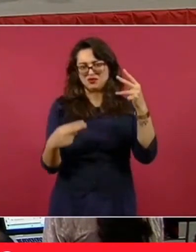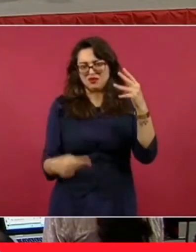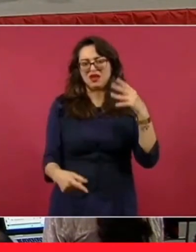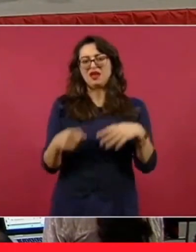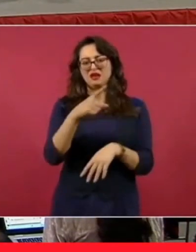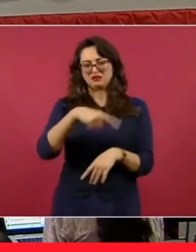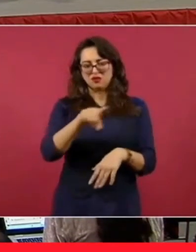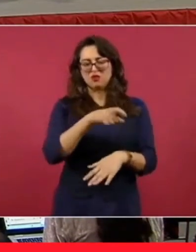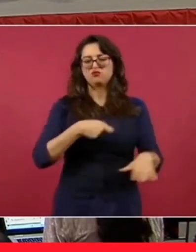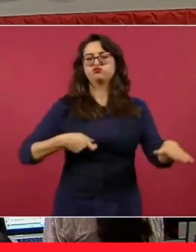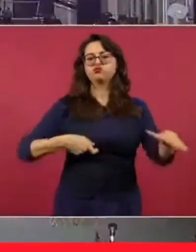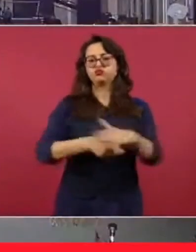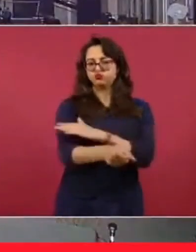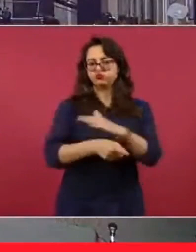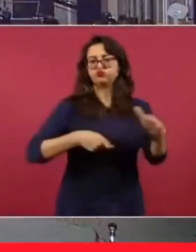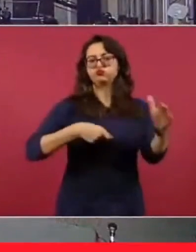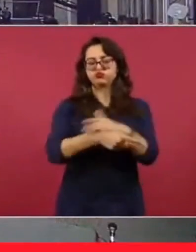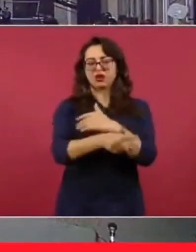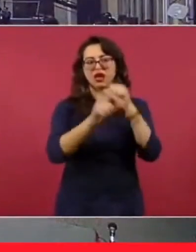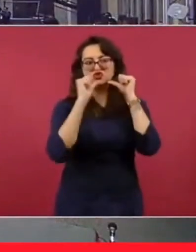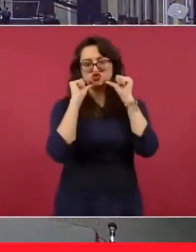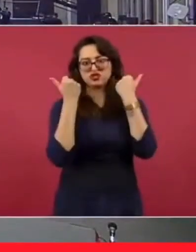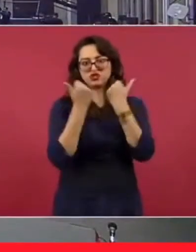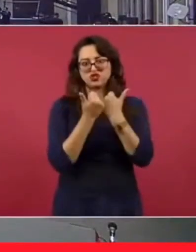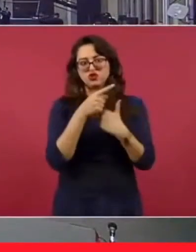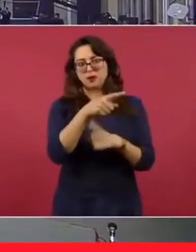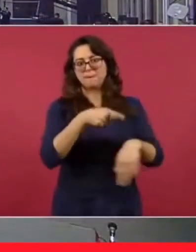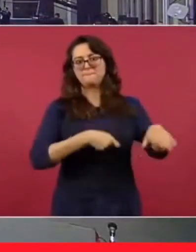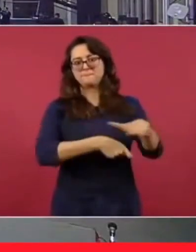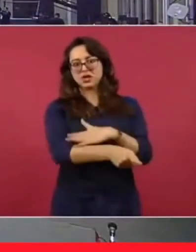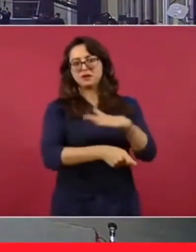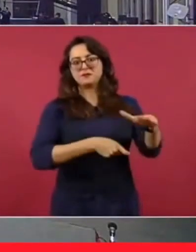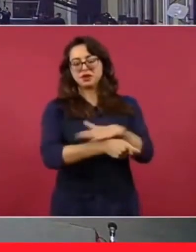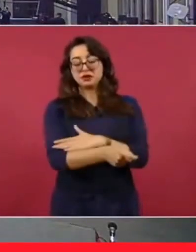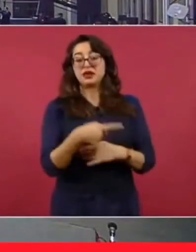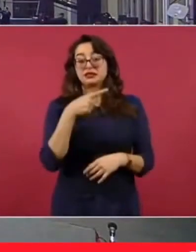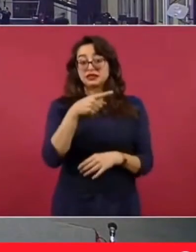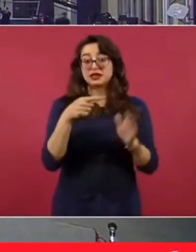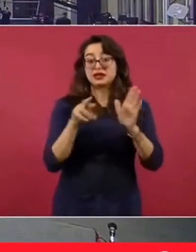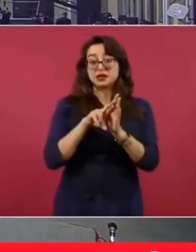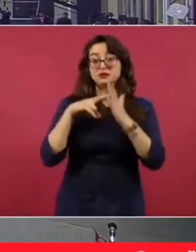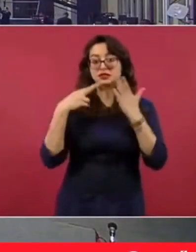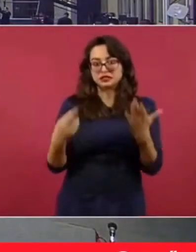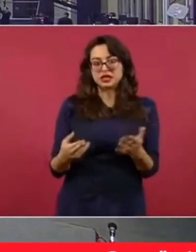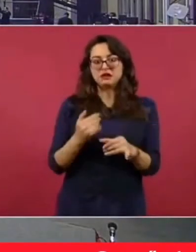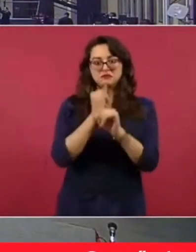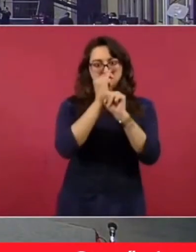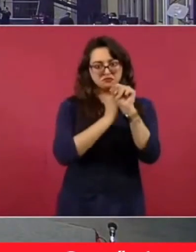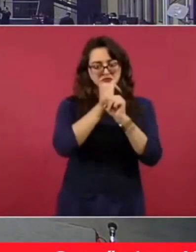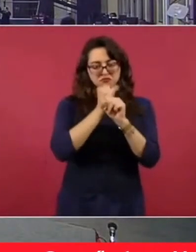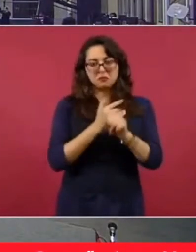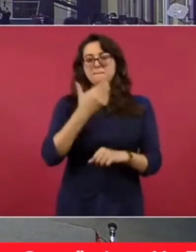pero está bien el reportaje pero imagínense